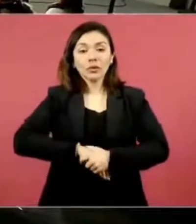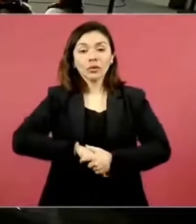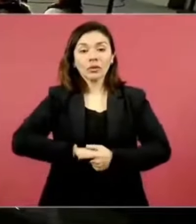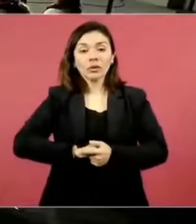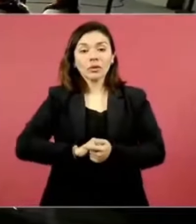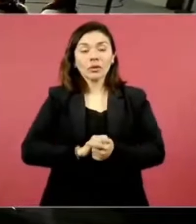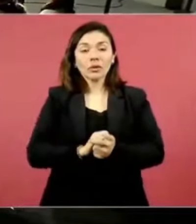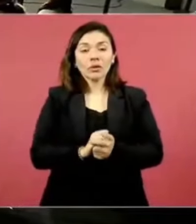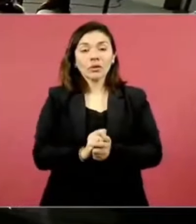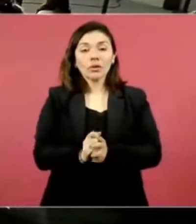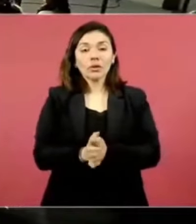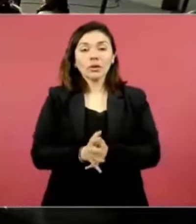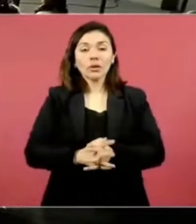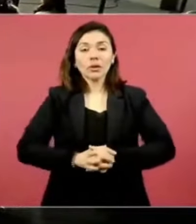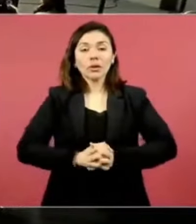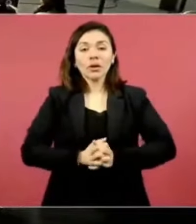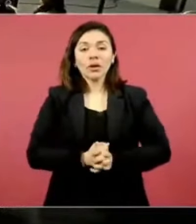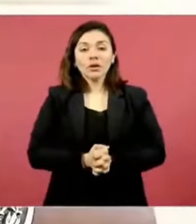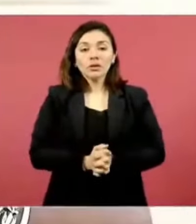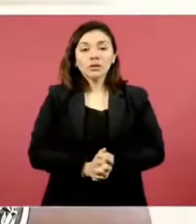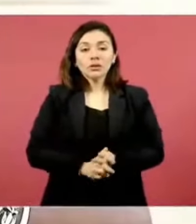que no pueden hacer